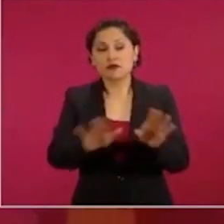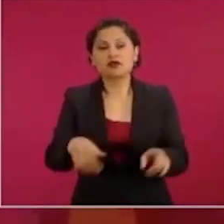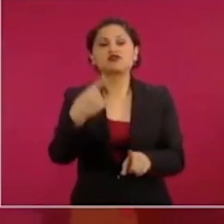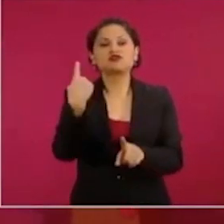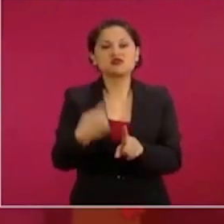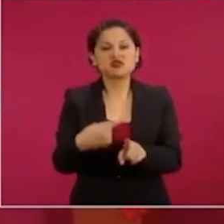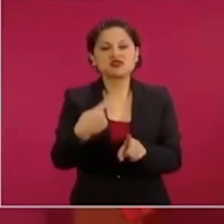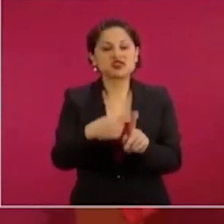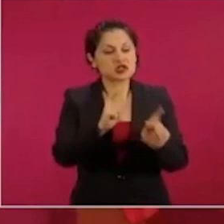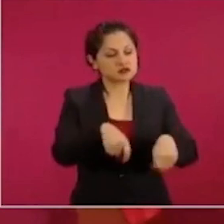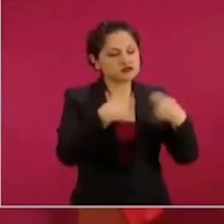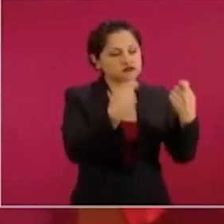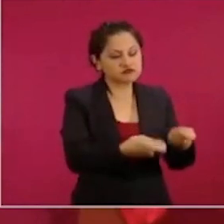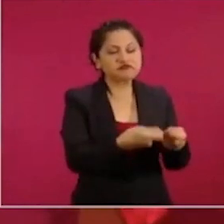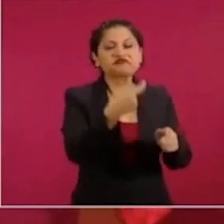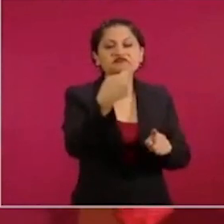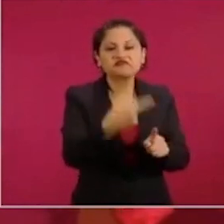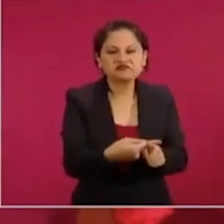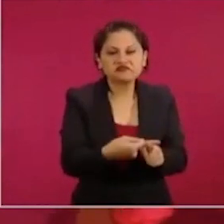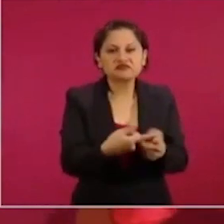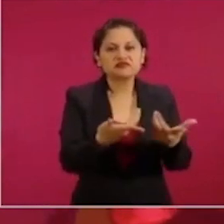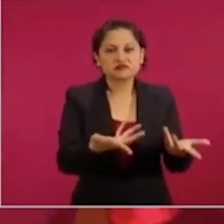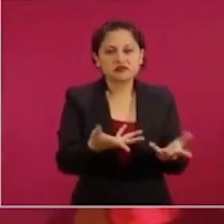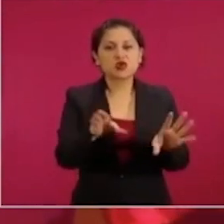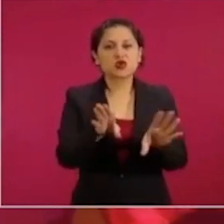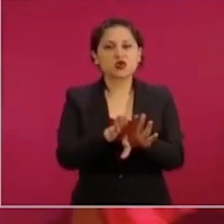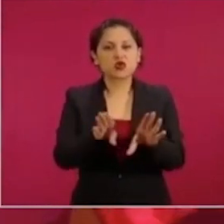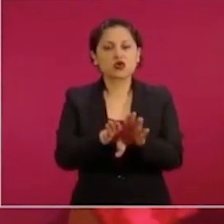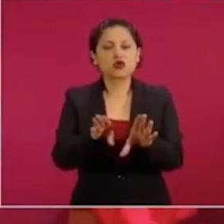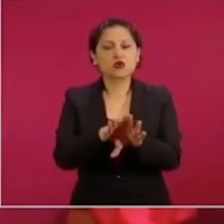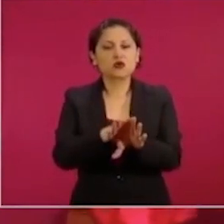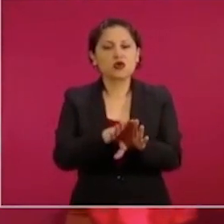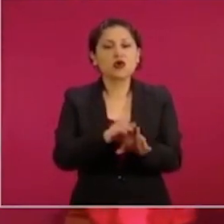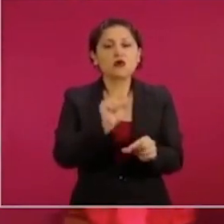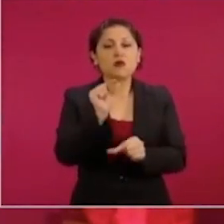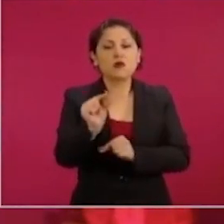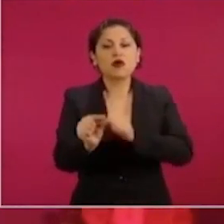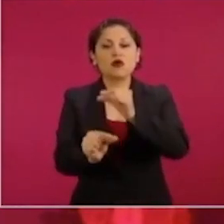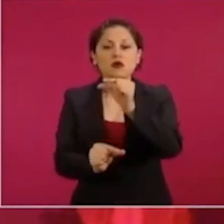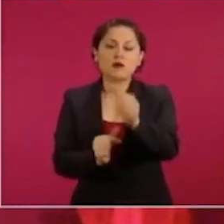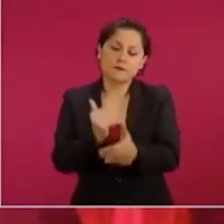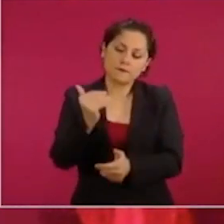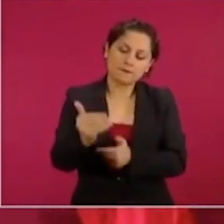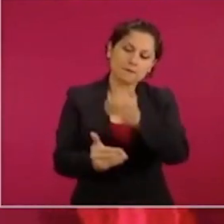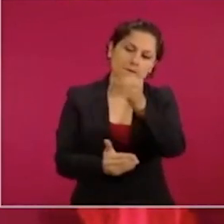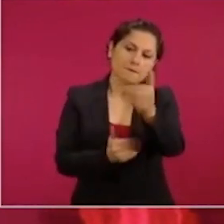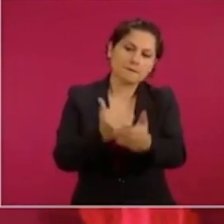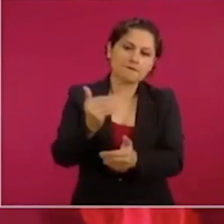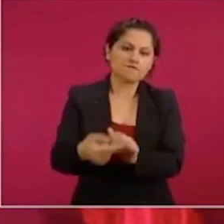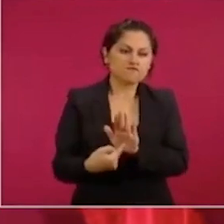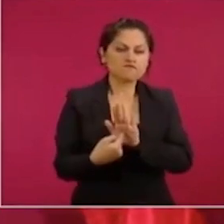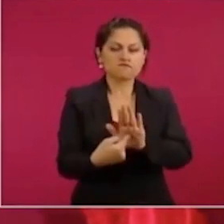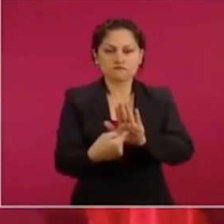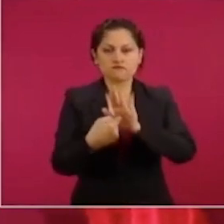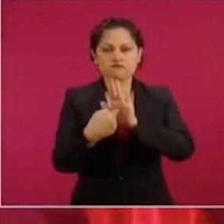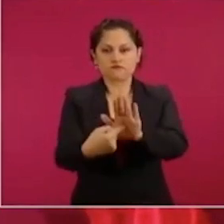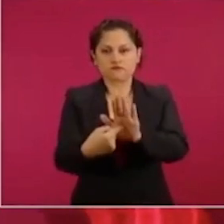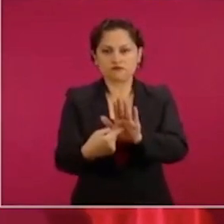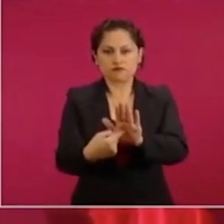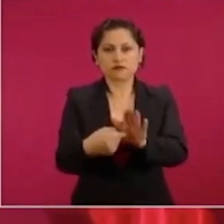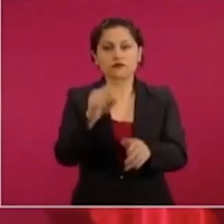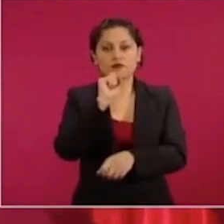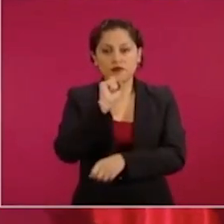¿cómo se van a ir incorporando quienes no estén en el censo